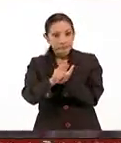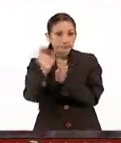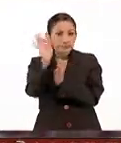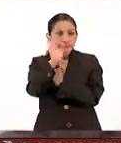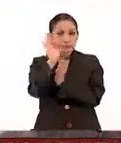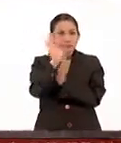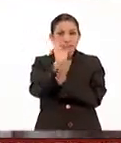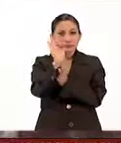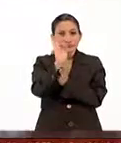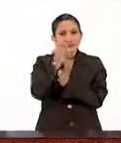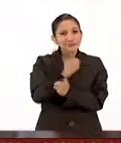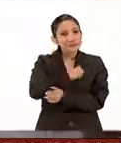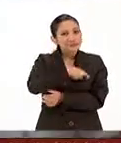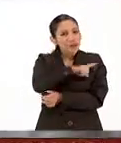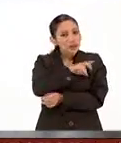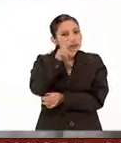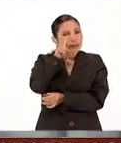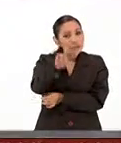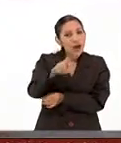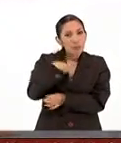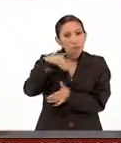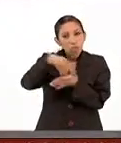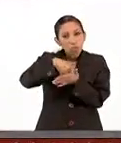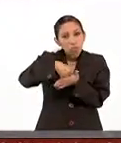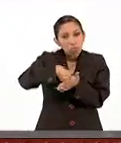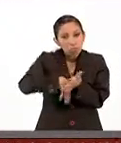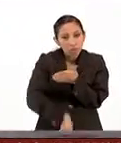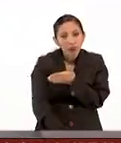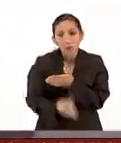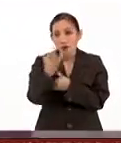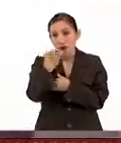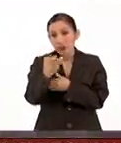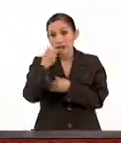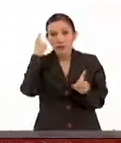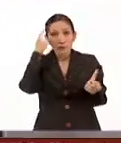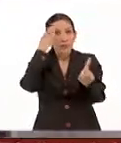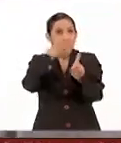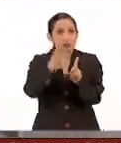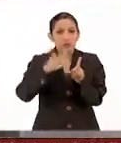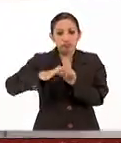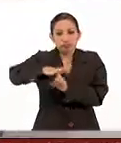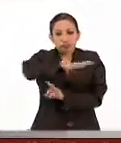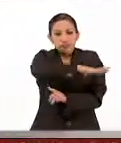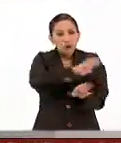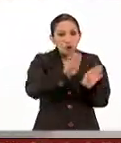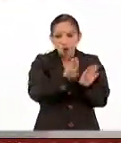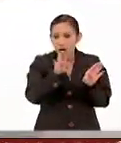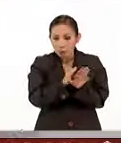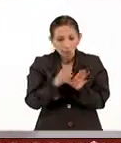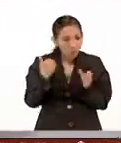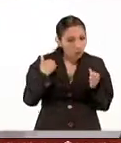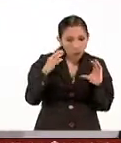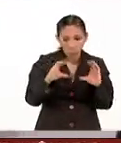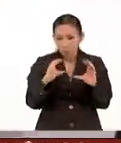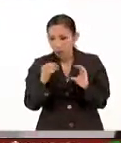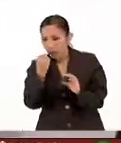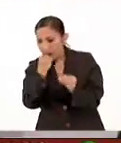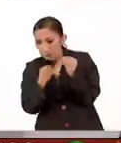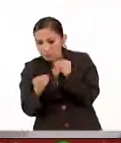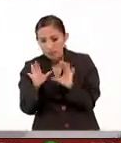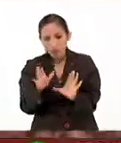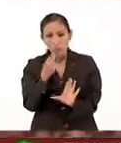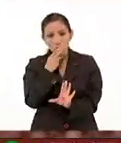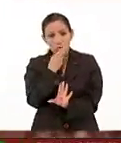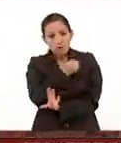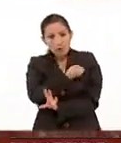probable que nuestra salud se vea deteriorada. Por lo que los retos están alrededor de atender cabalmente esa